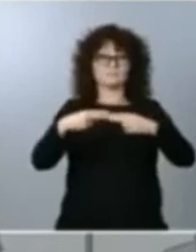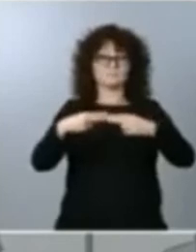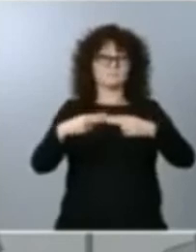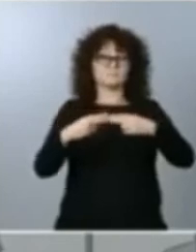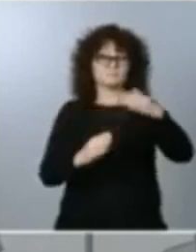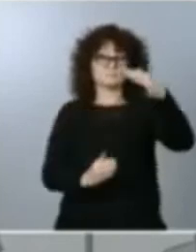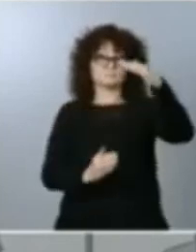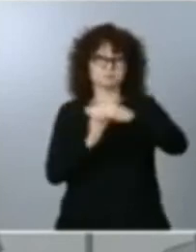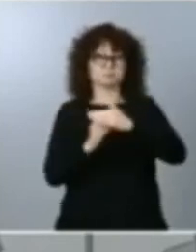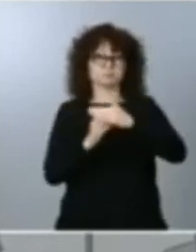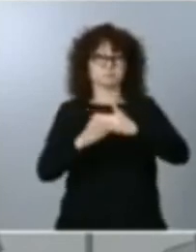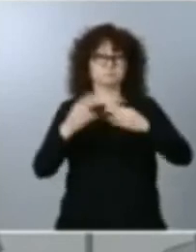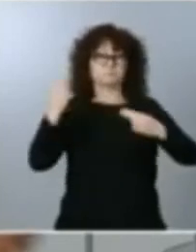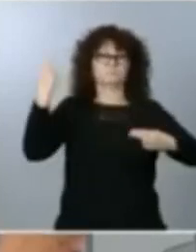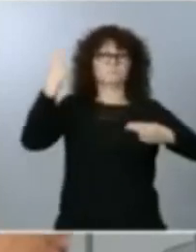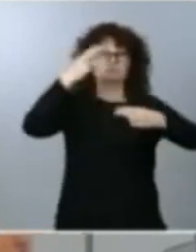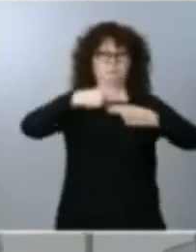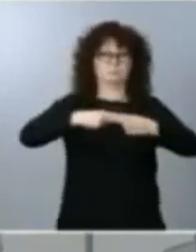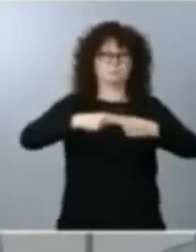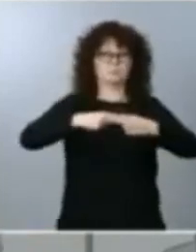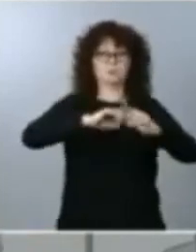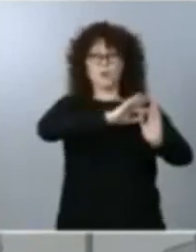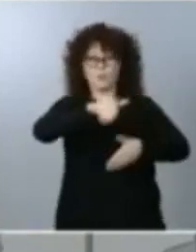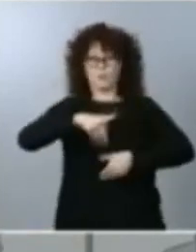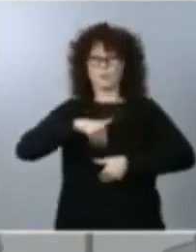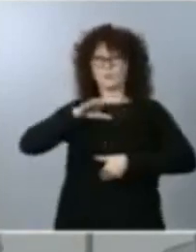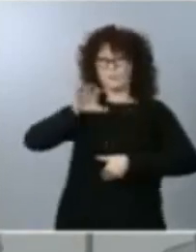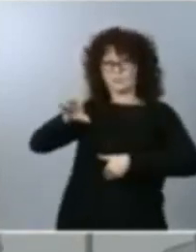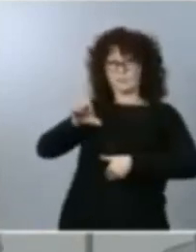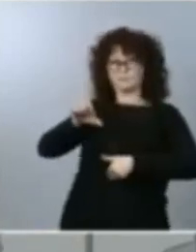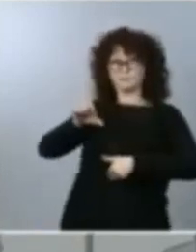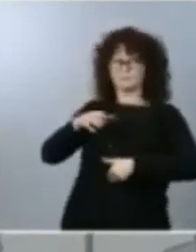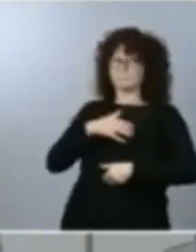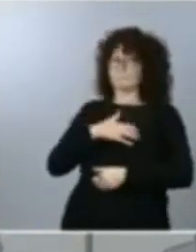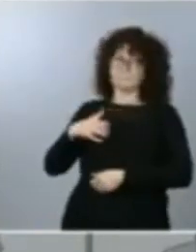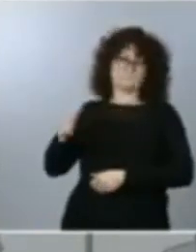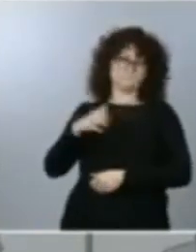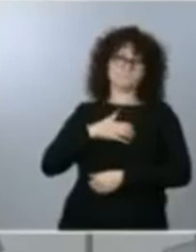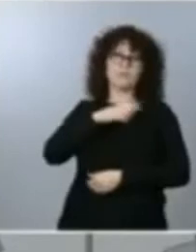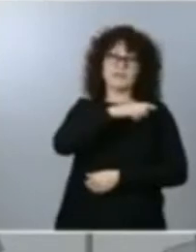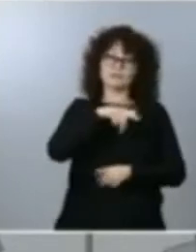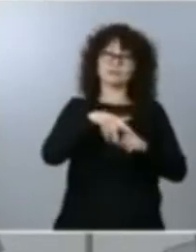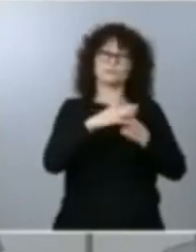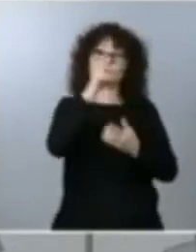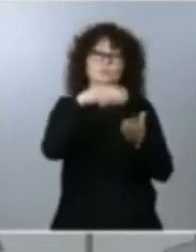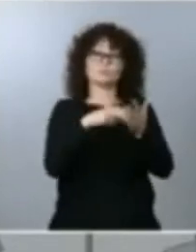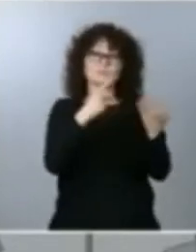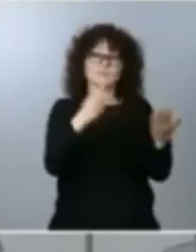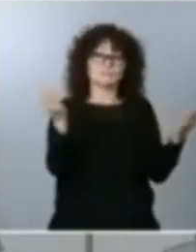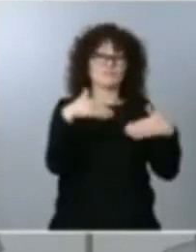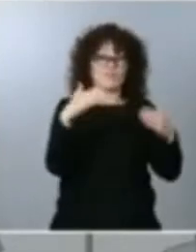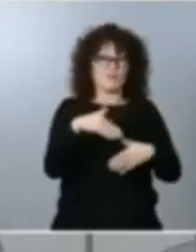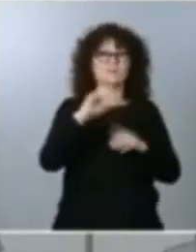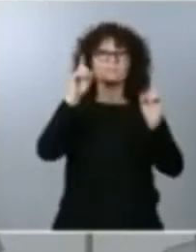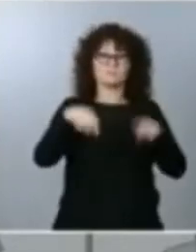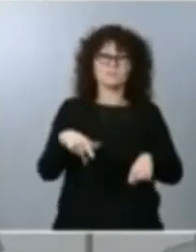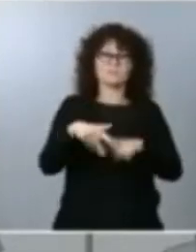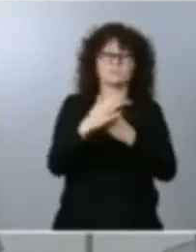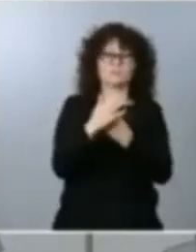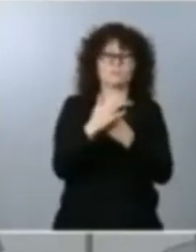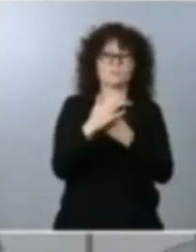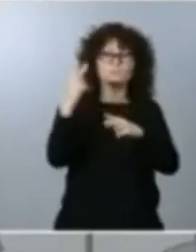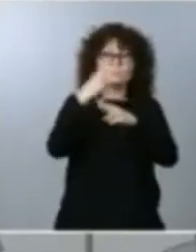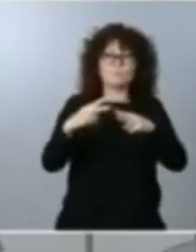lógicamente no tuvimos eso en el año 2006 y en segundo lugar las consecuencias económicas y sociales de esta pandemia que van a ser